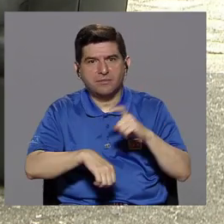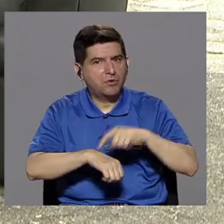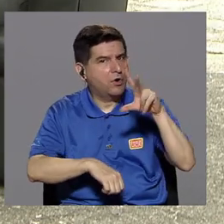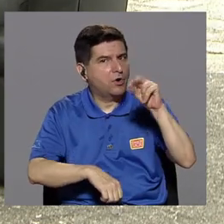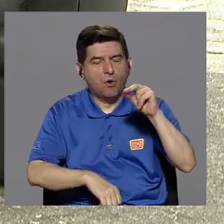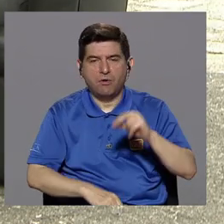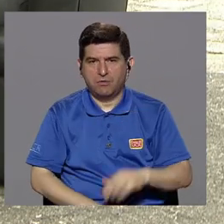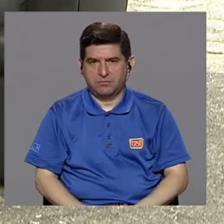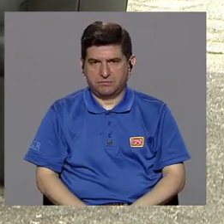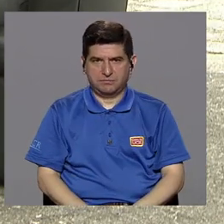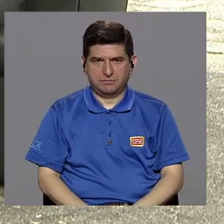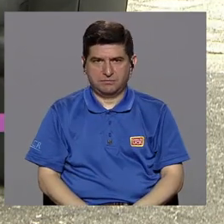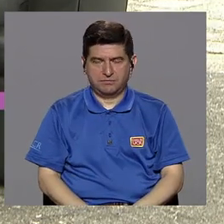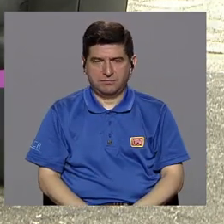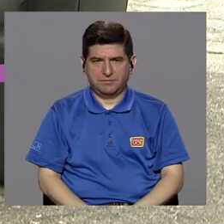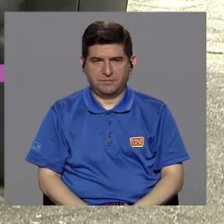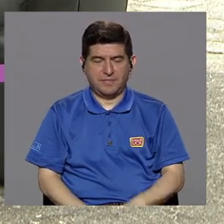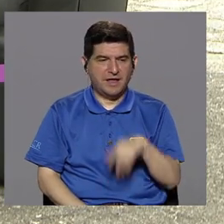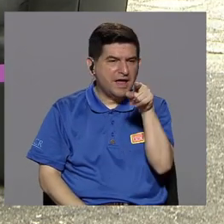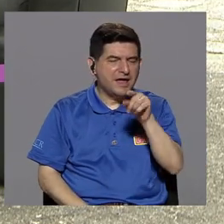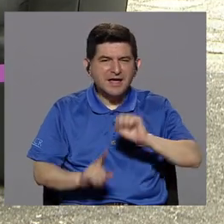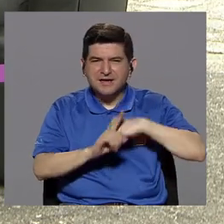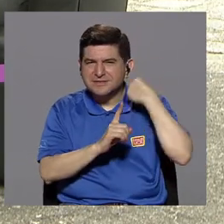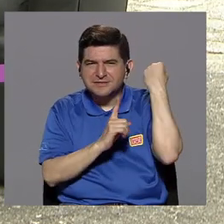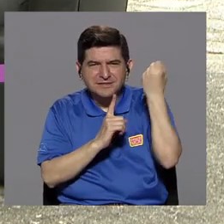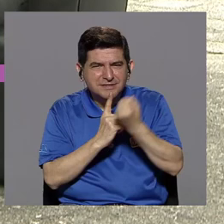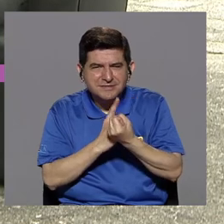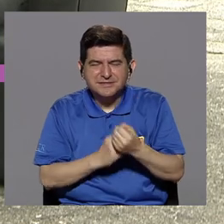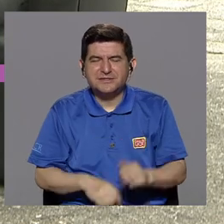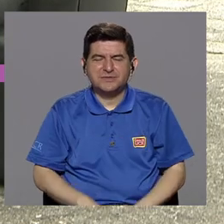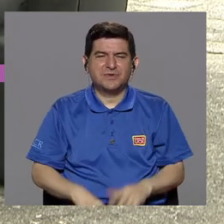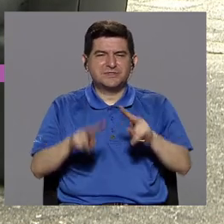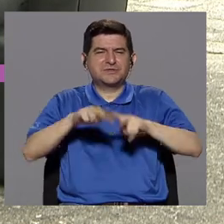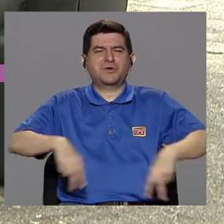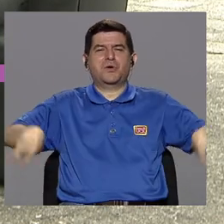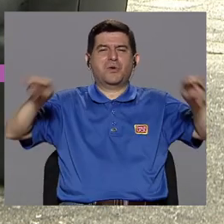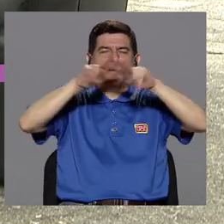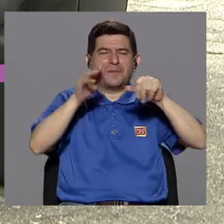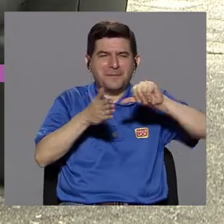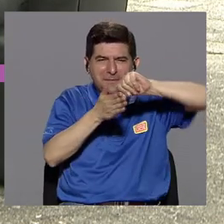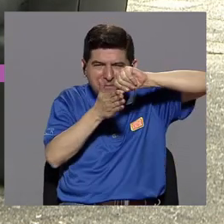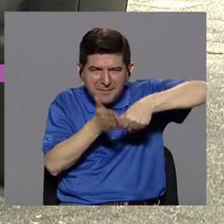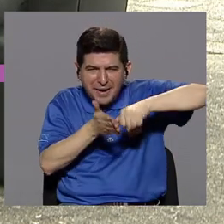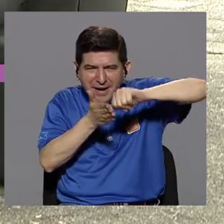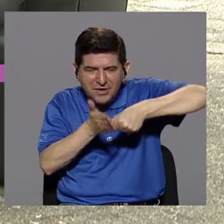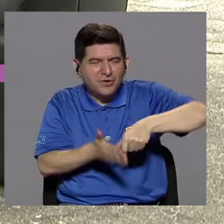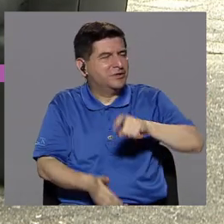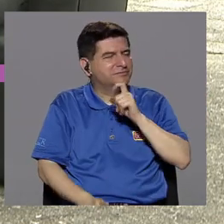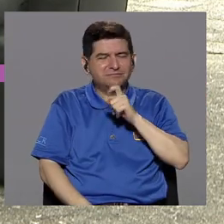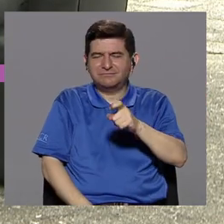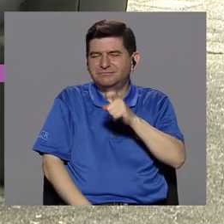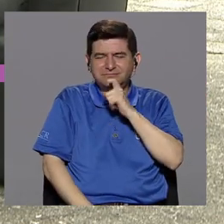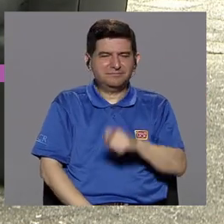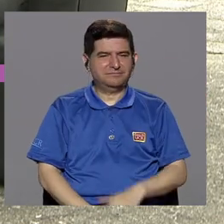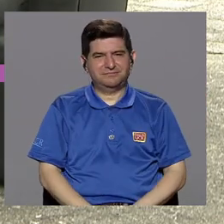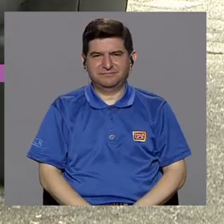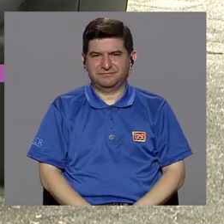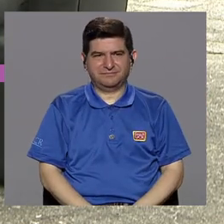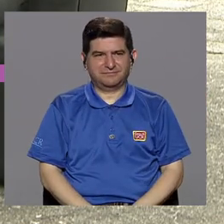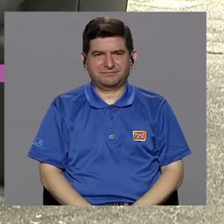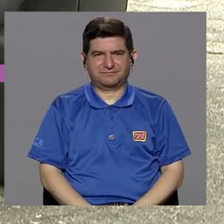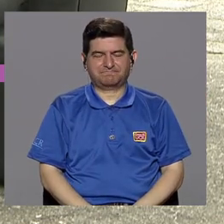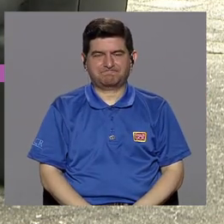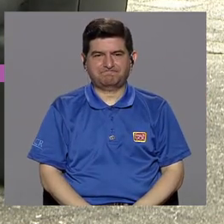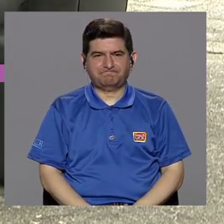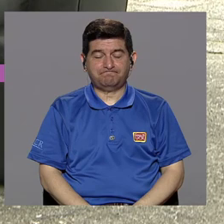Entonces, ante todos esos valores, ¿verdad?, que se refuerzan, es difícil, ¿verdad? Así es que